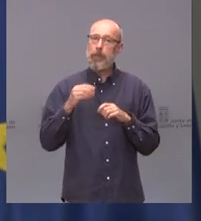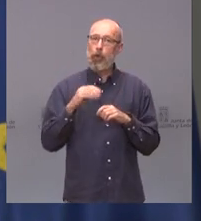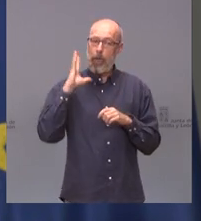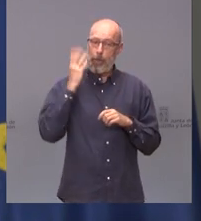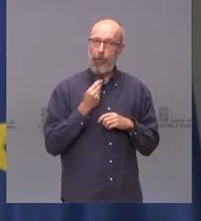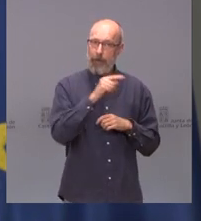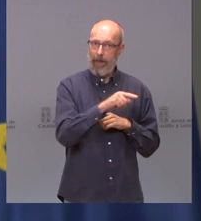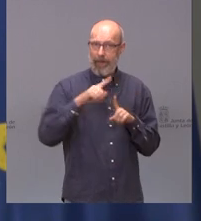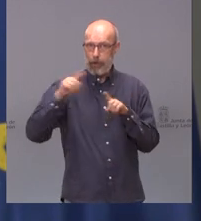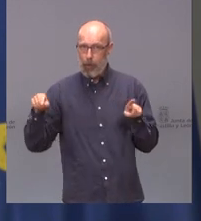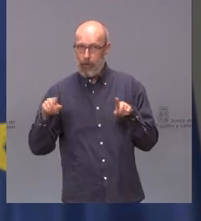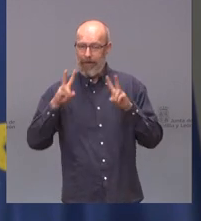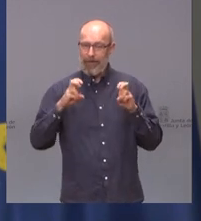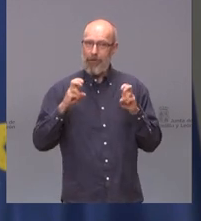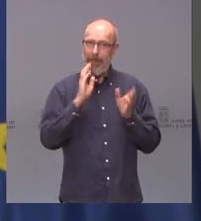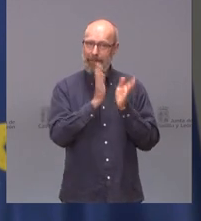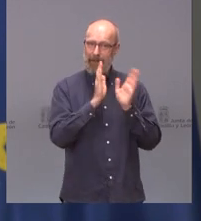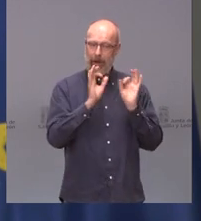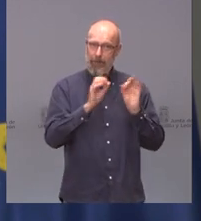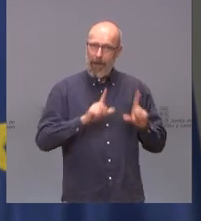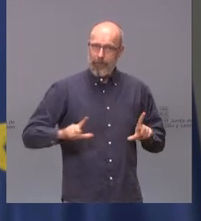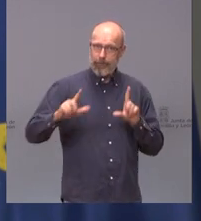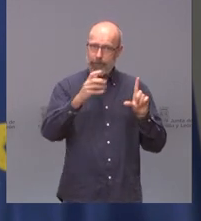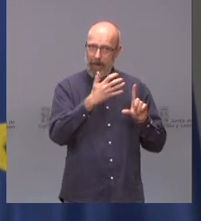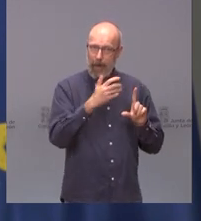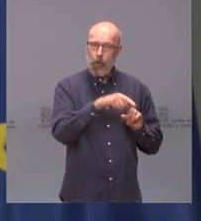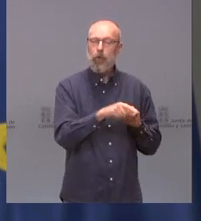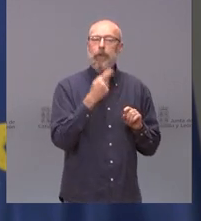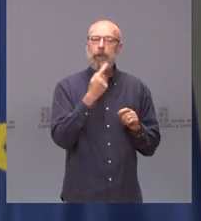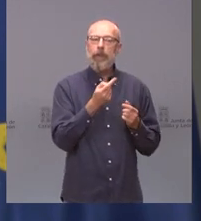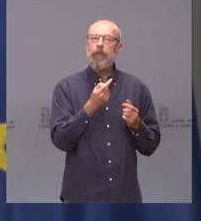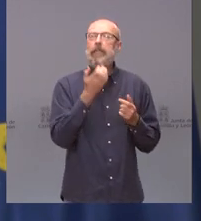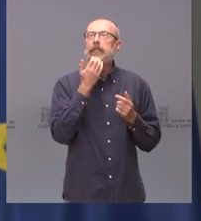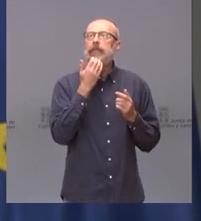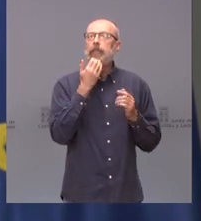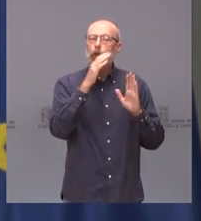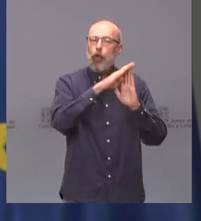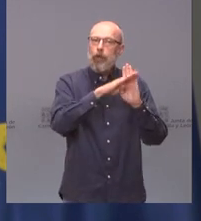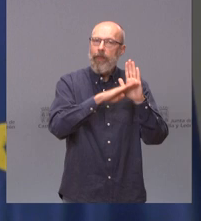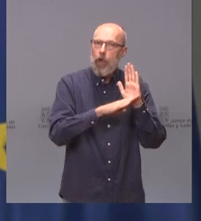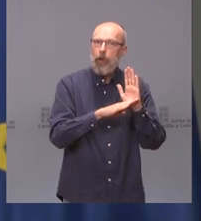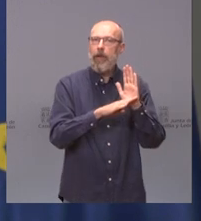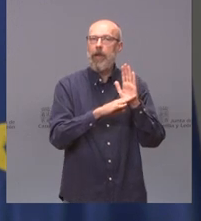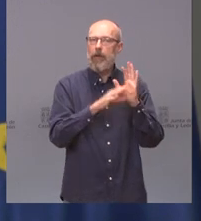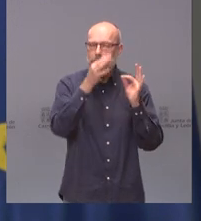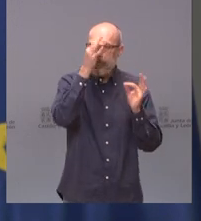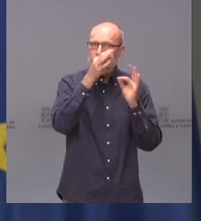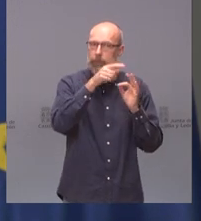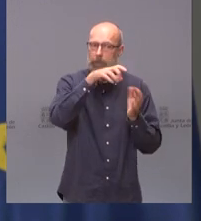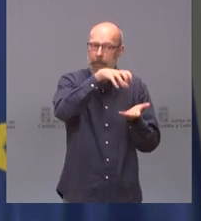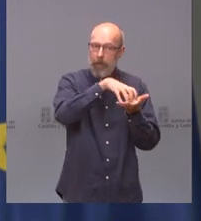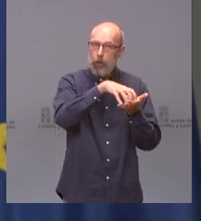Pauferrada y en Segovia. Bueno, es decir, que si se cumplen las condiciones y los requerimientos necesarios,